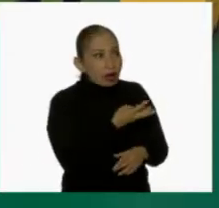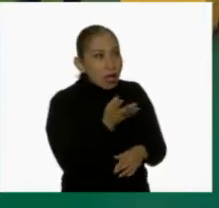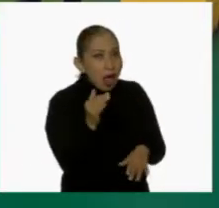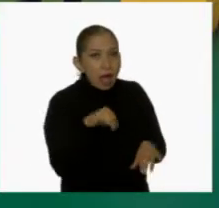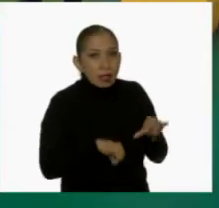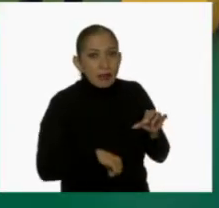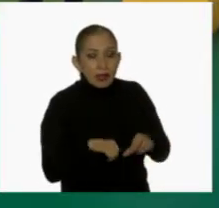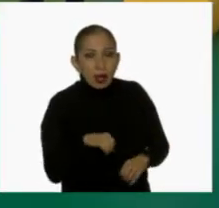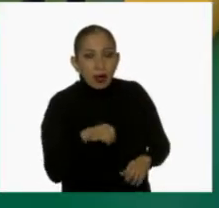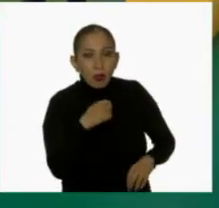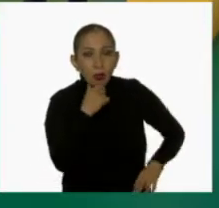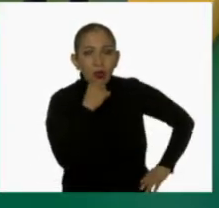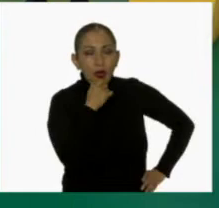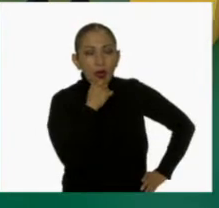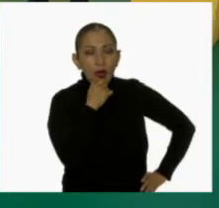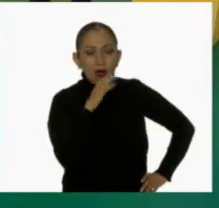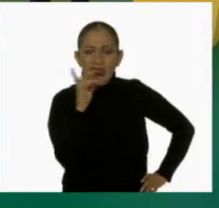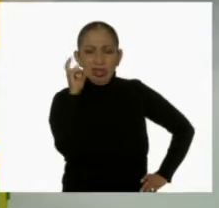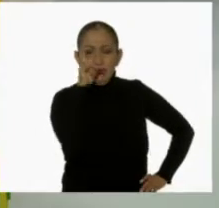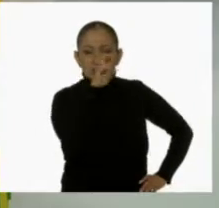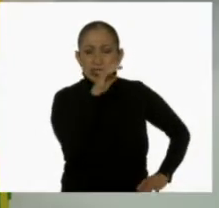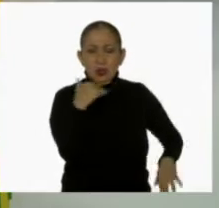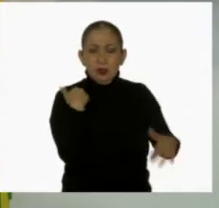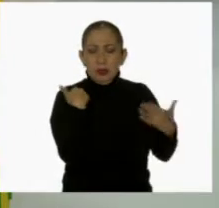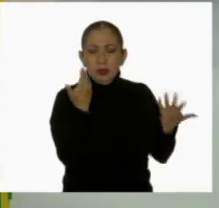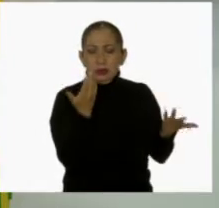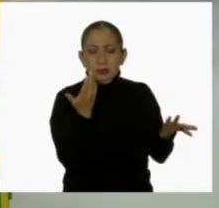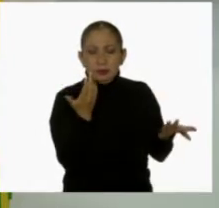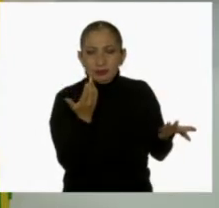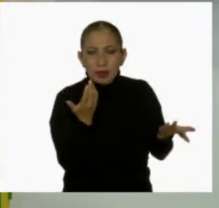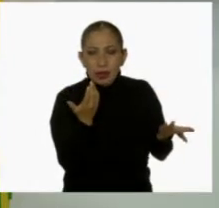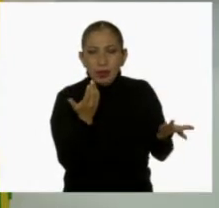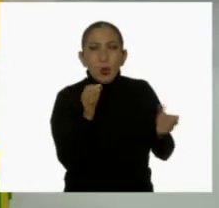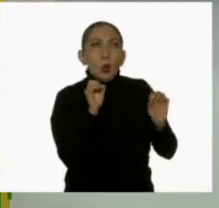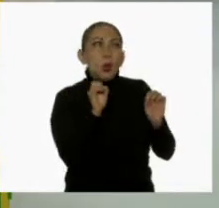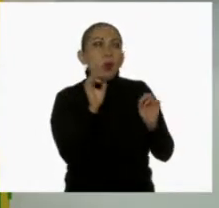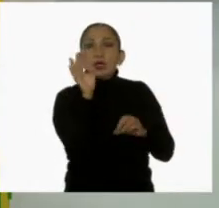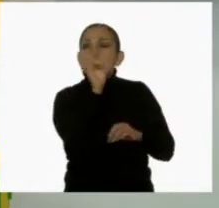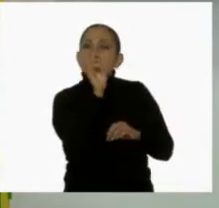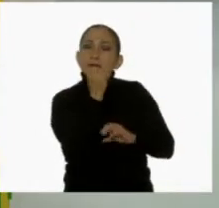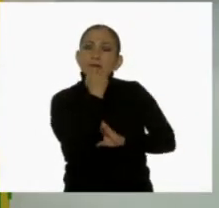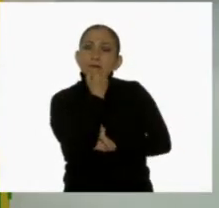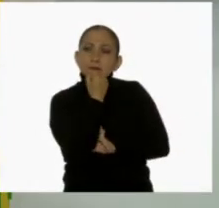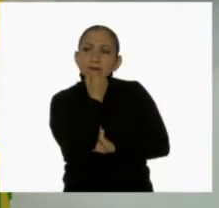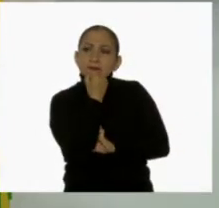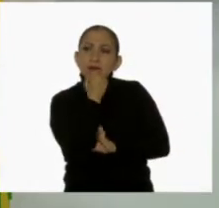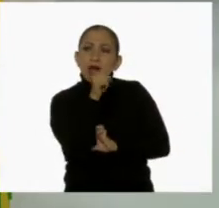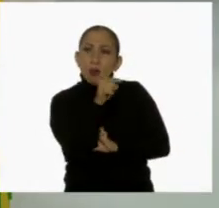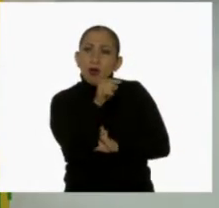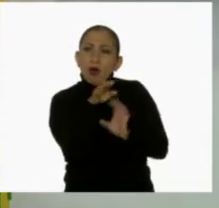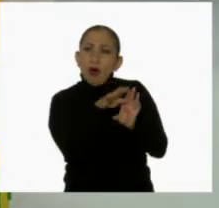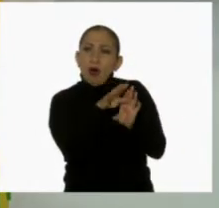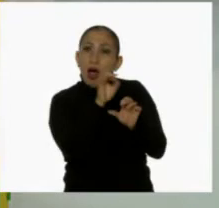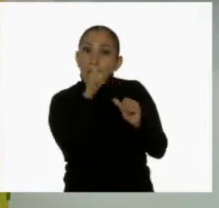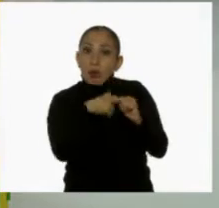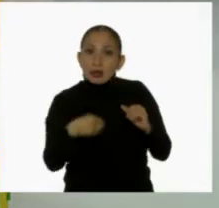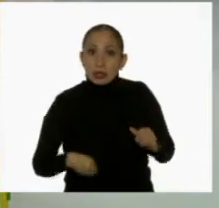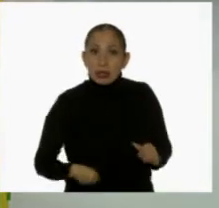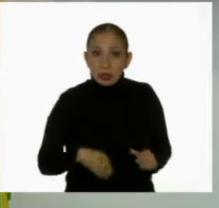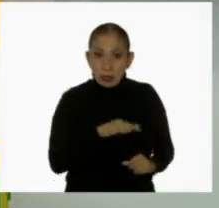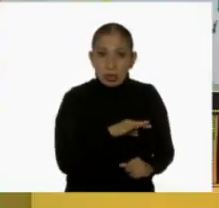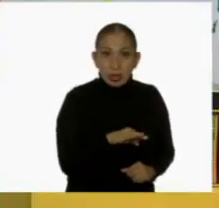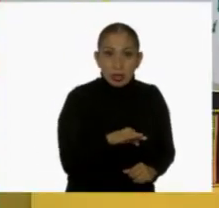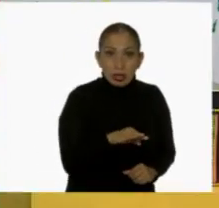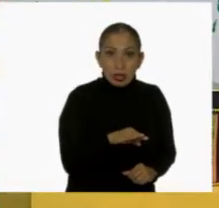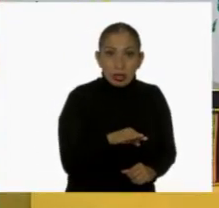demás actividades. Ay, es que me está costando un poco de trabajo, maestro Bus. O también puede ser la causa de algún accidente.